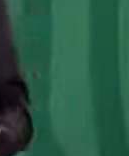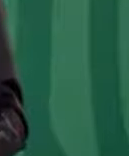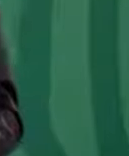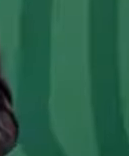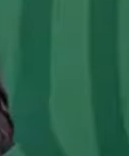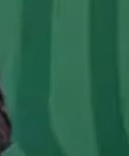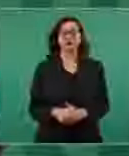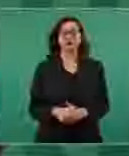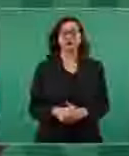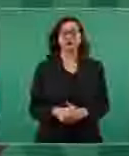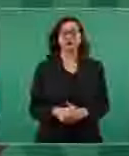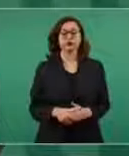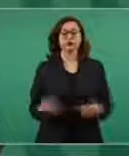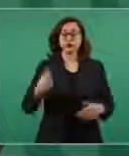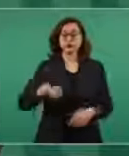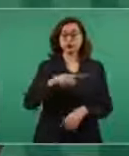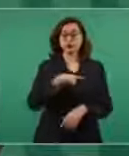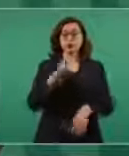Y este